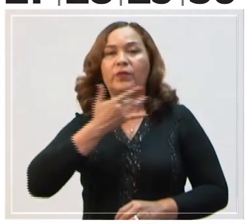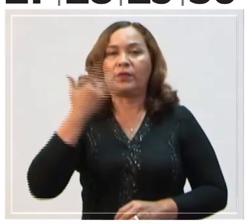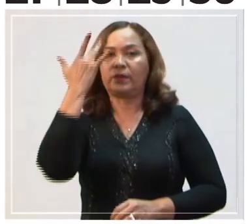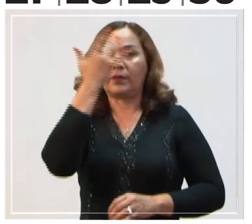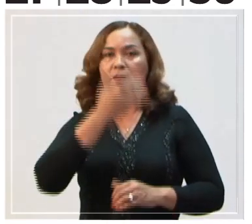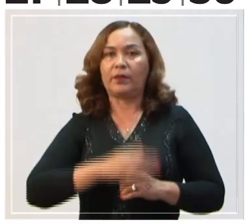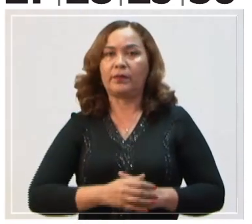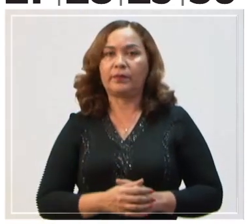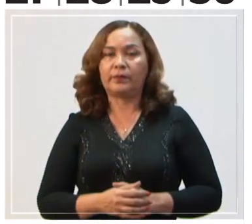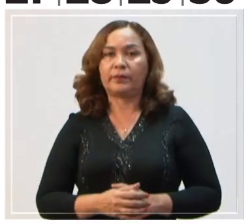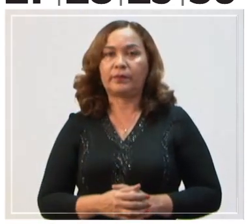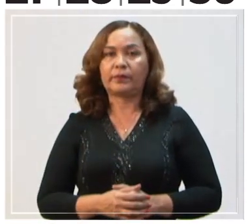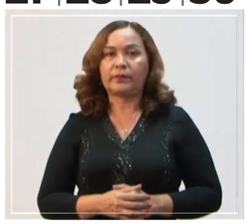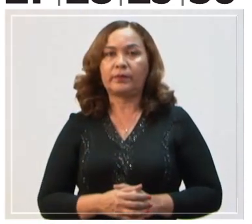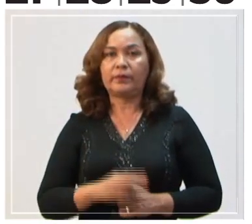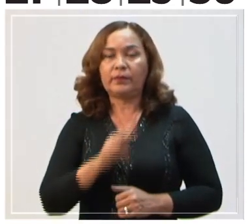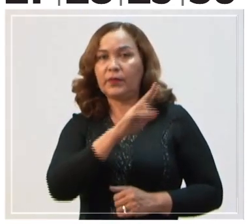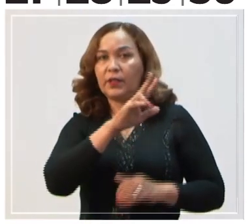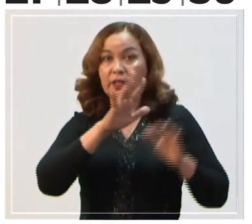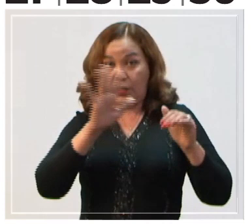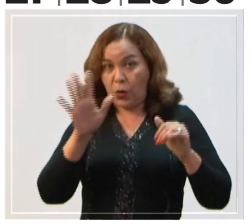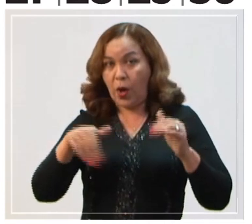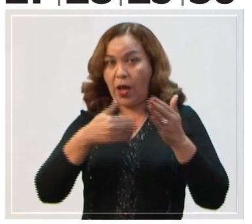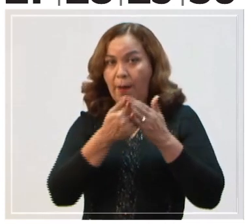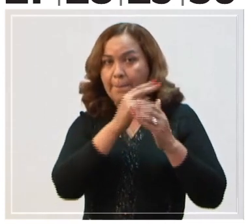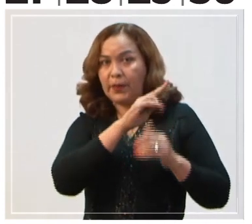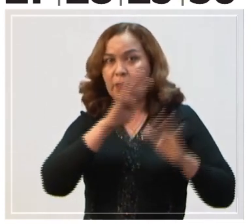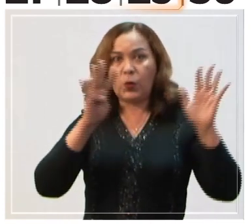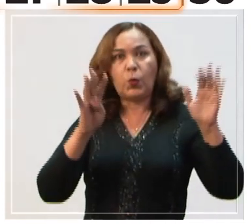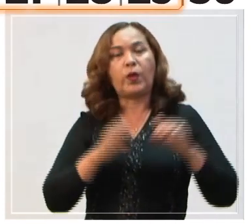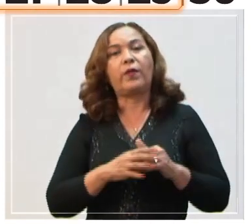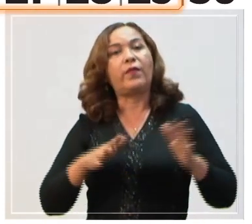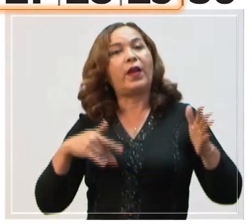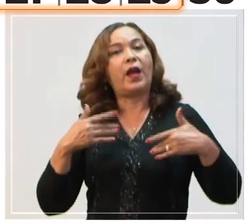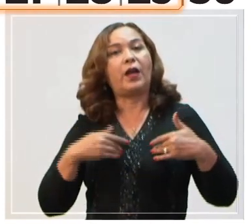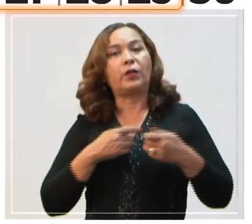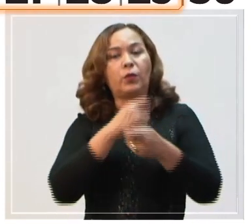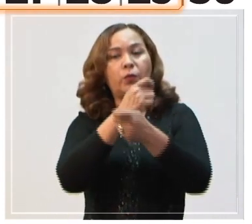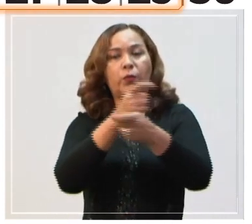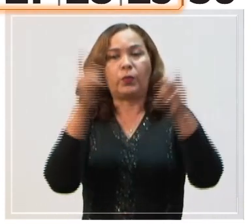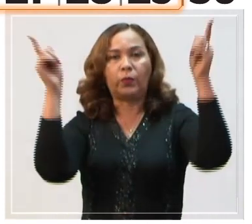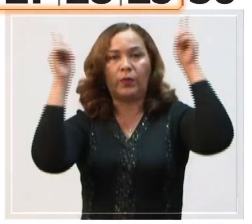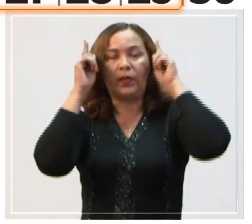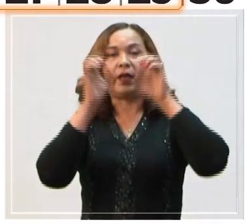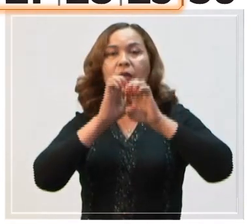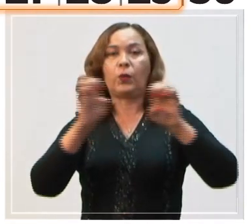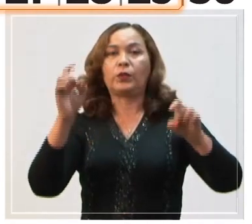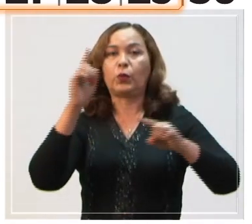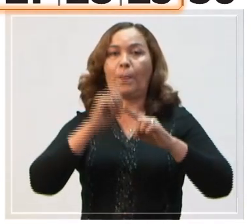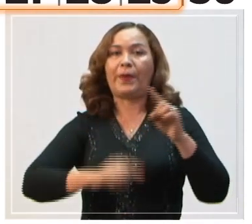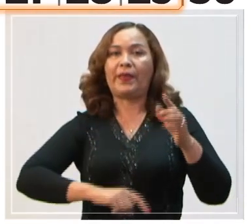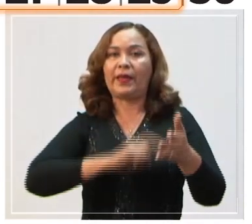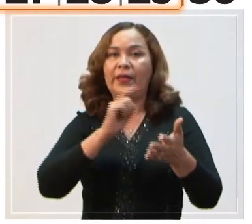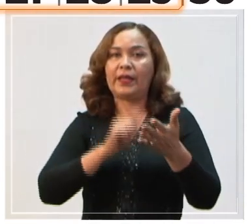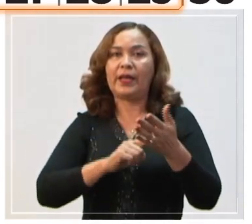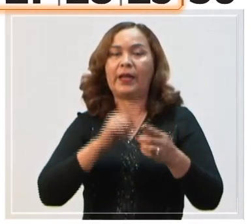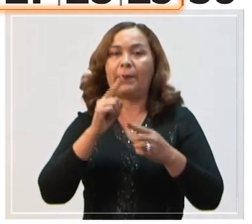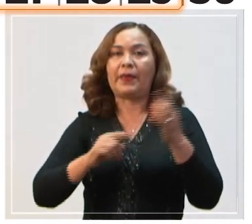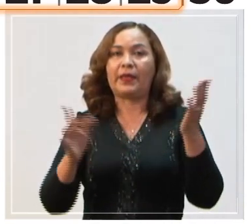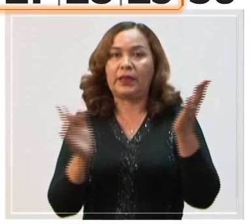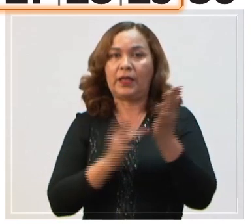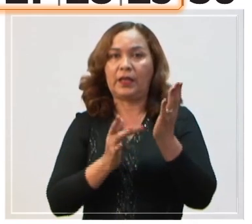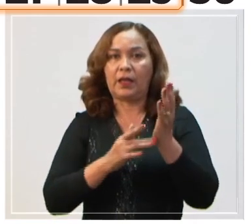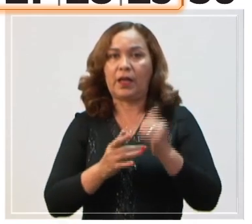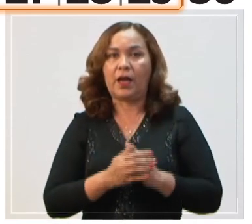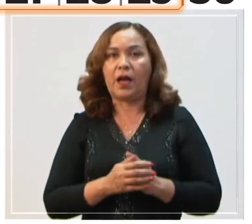Del día 25 al 29. Actos de Grado del Nivel de Educación Media General y Media Técnica.